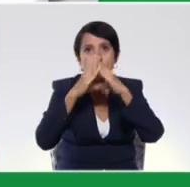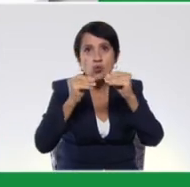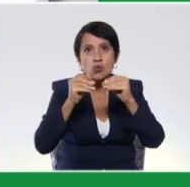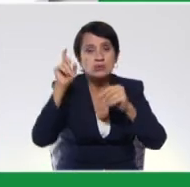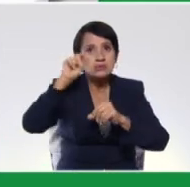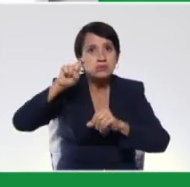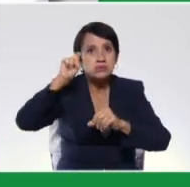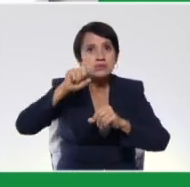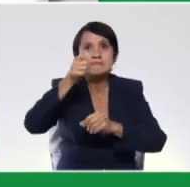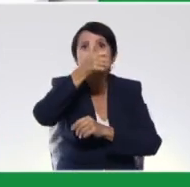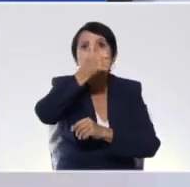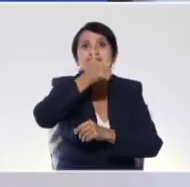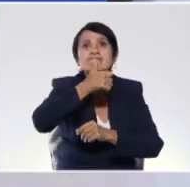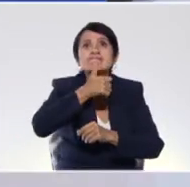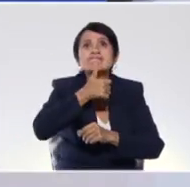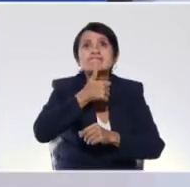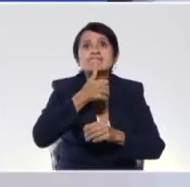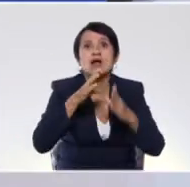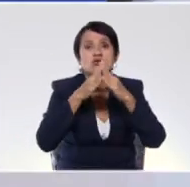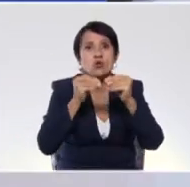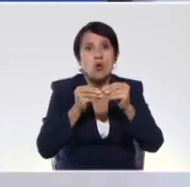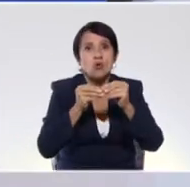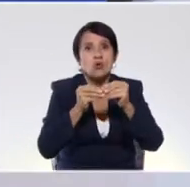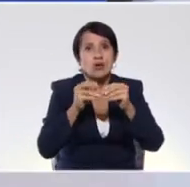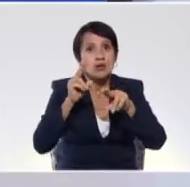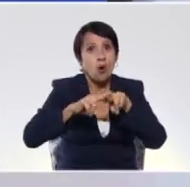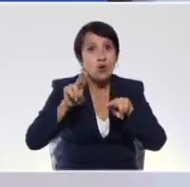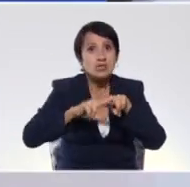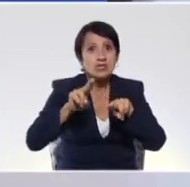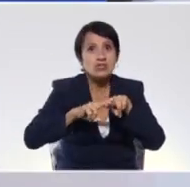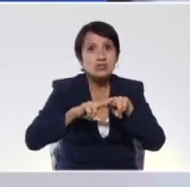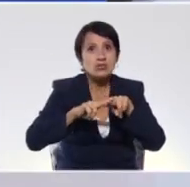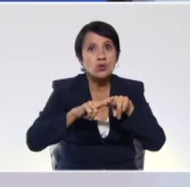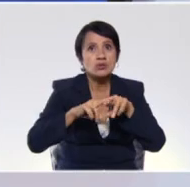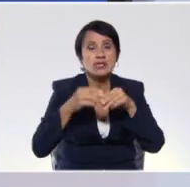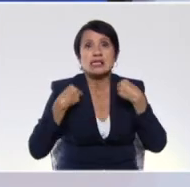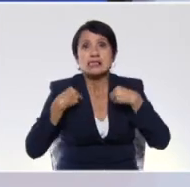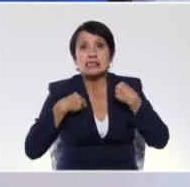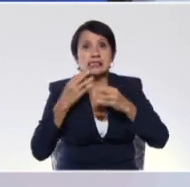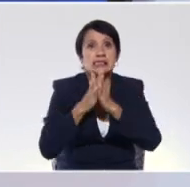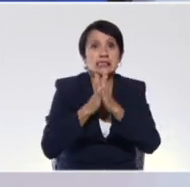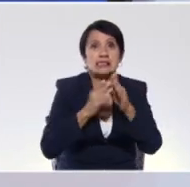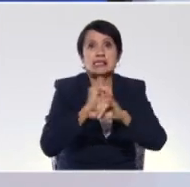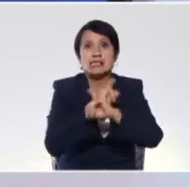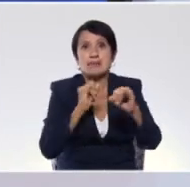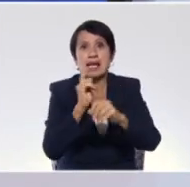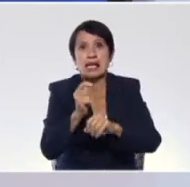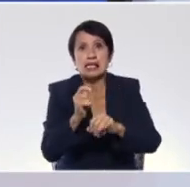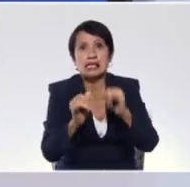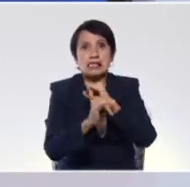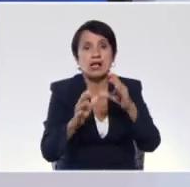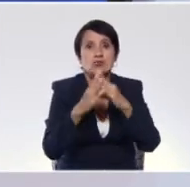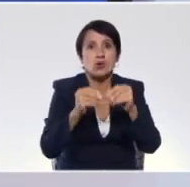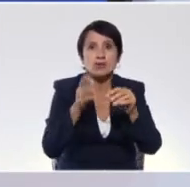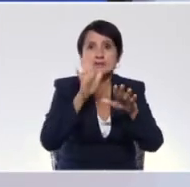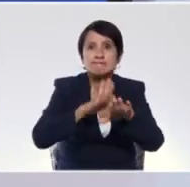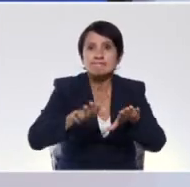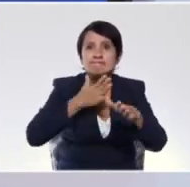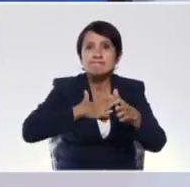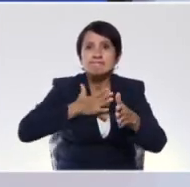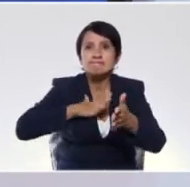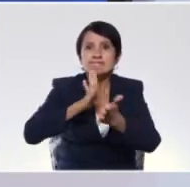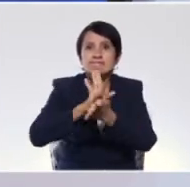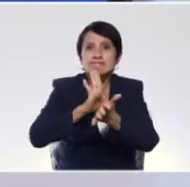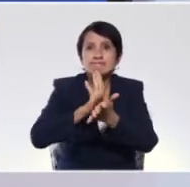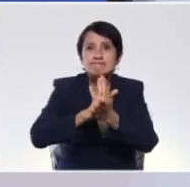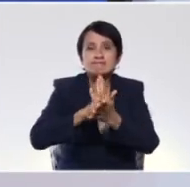enseñar la paciencia y perseverancia en aquellos niños que son muy ansiosos, que quieren terminar las tareas rápidas para poder jugar. Y es una